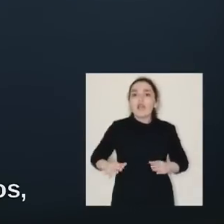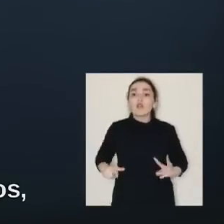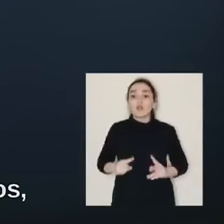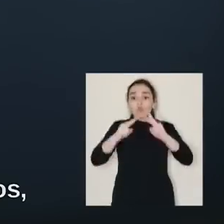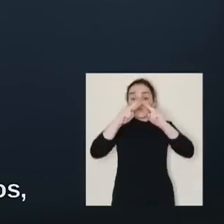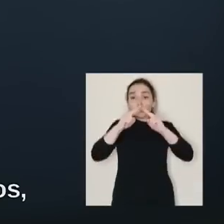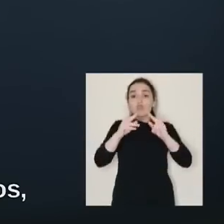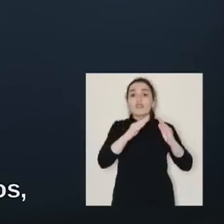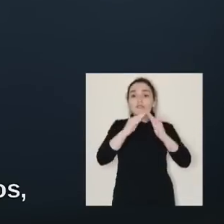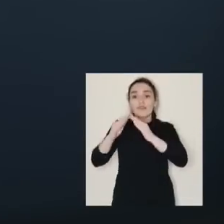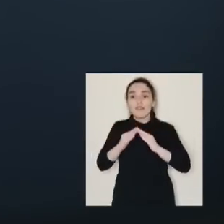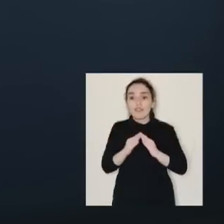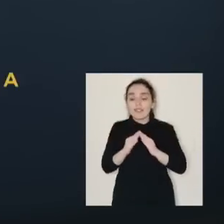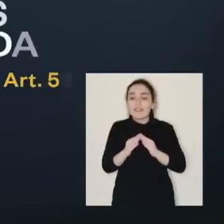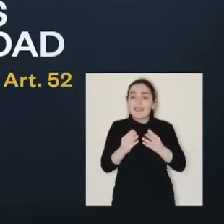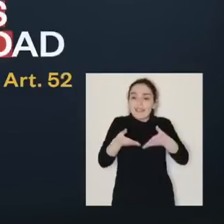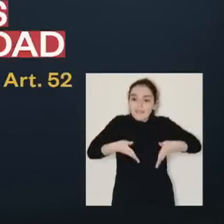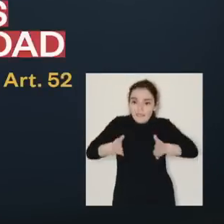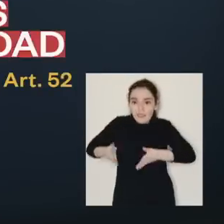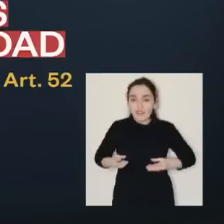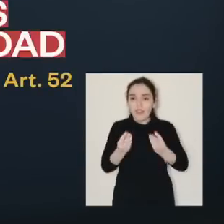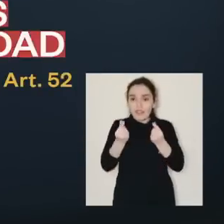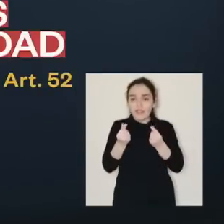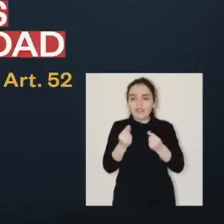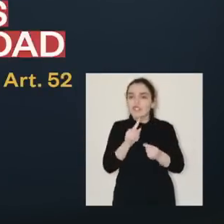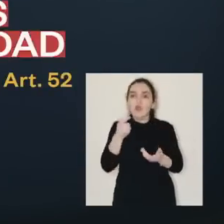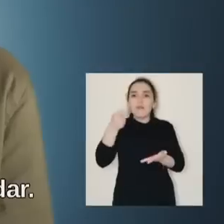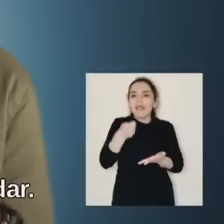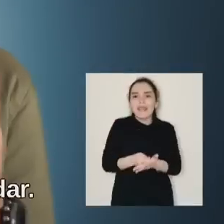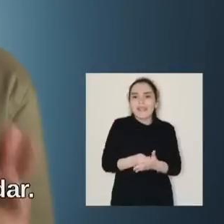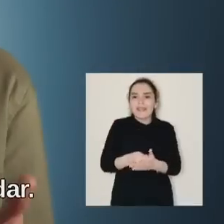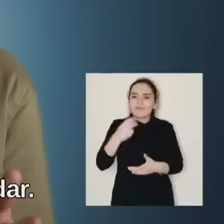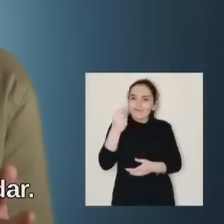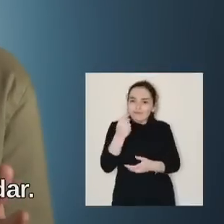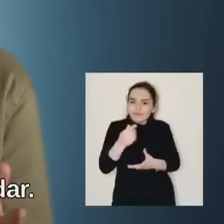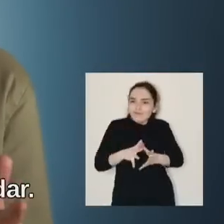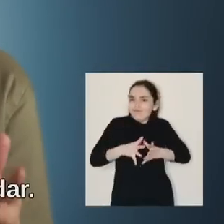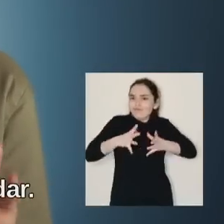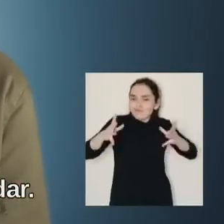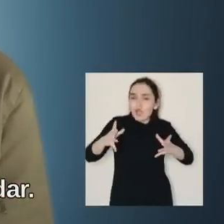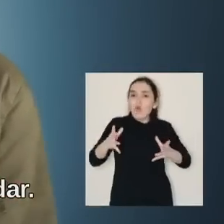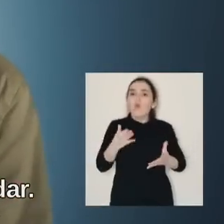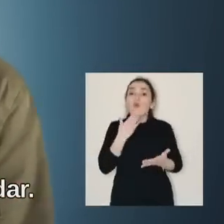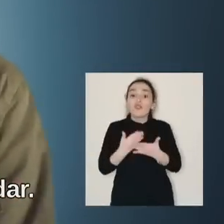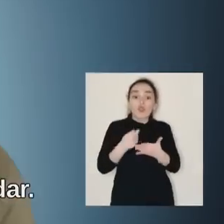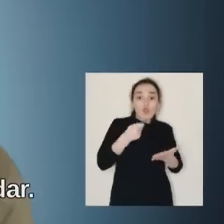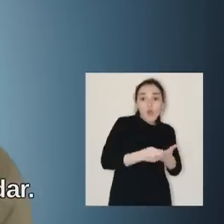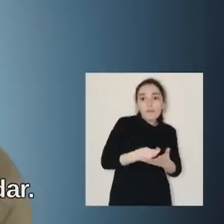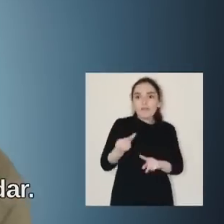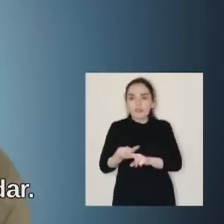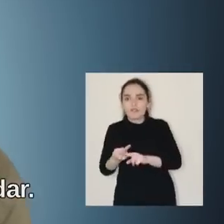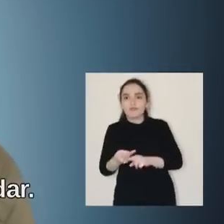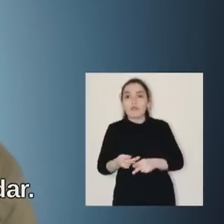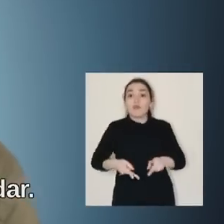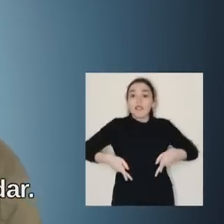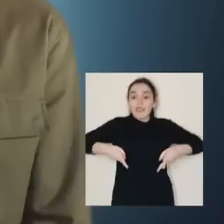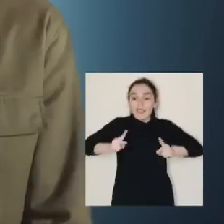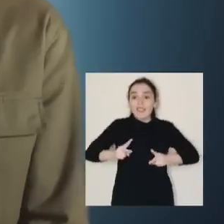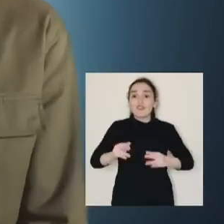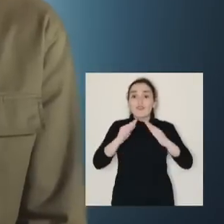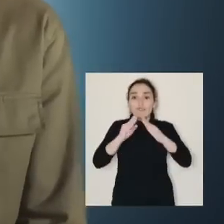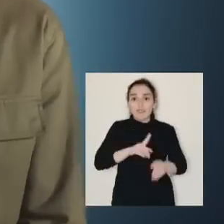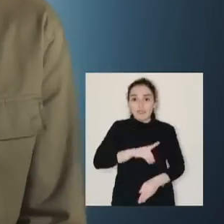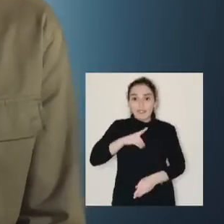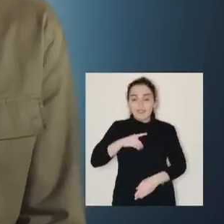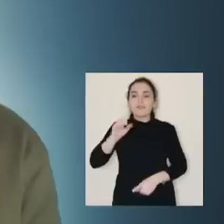asegurará la disponibilidad de suelos, la construcción de viviendas y barrios de calidad y se impedirá que pagues precios abusivos al comprar o al arrendar.